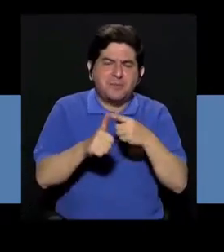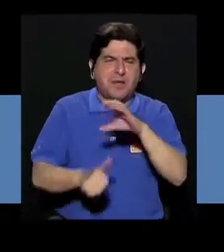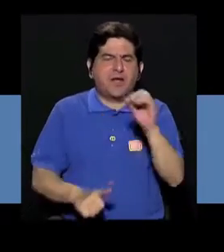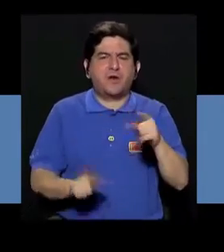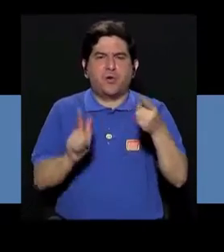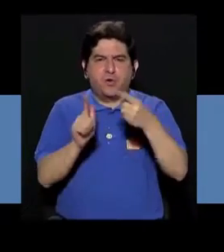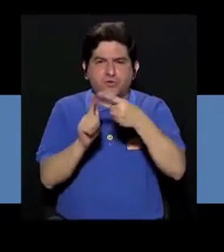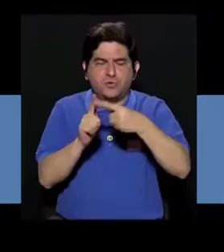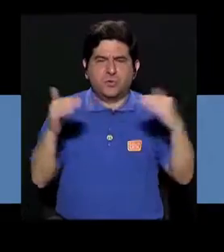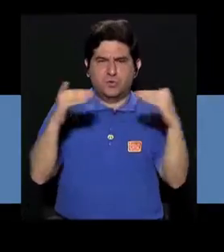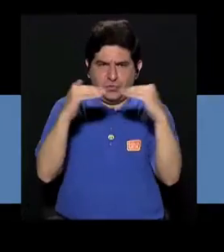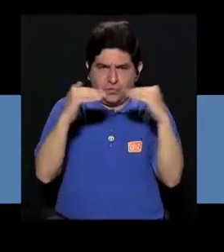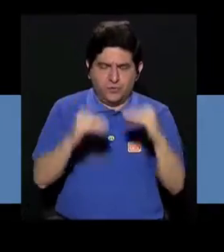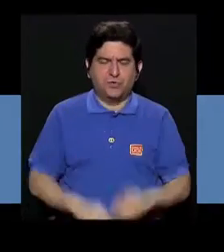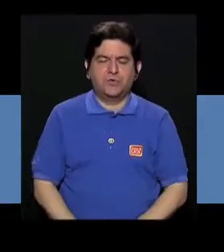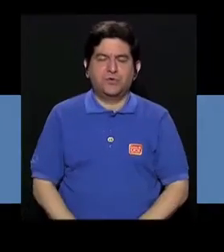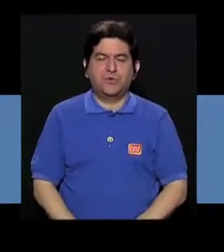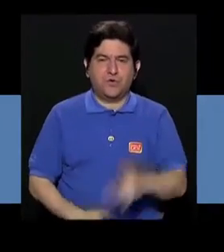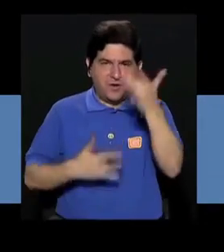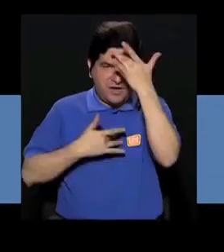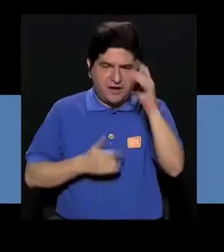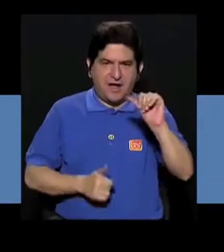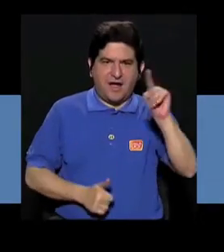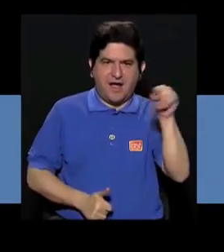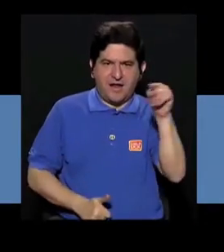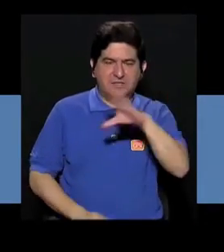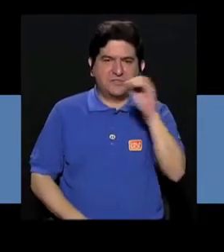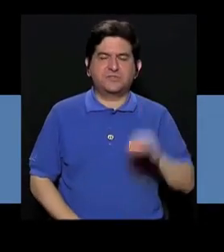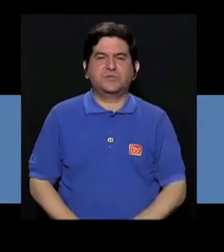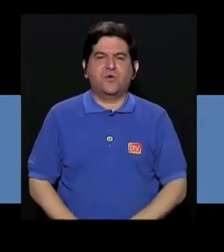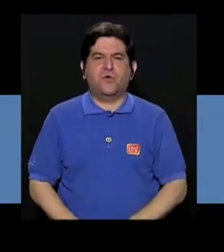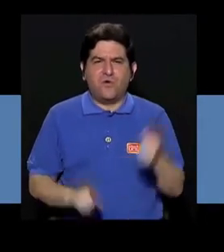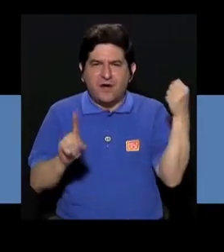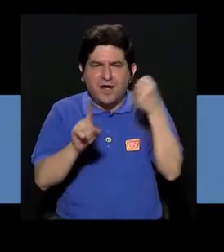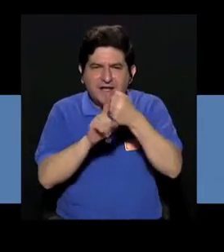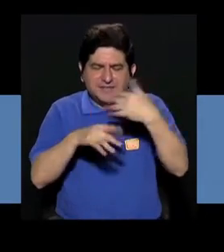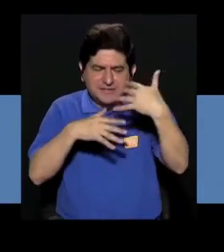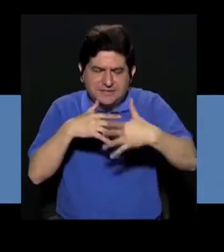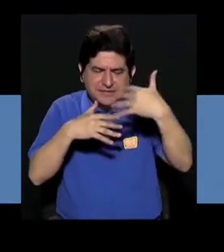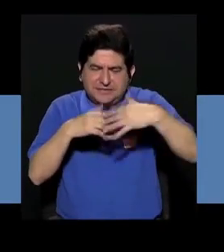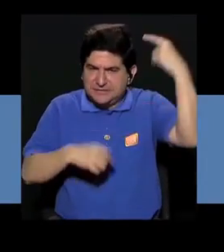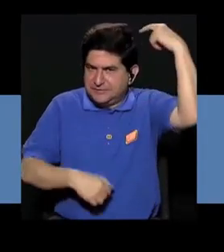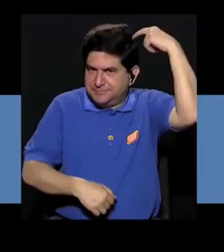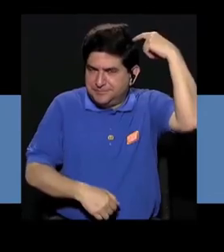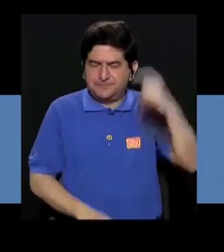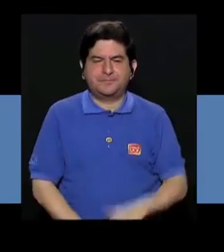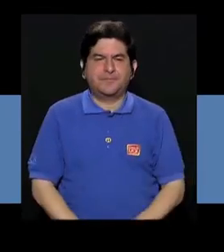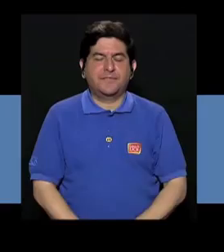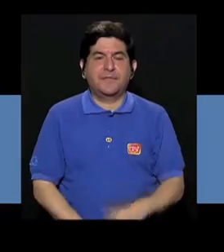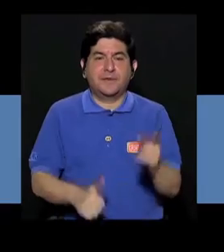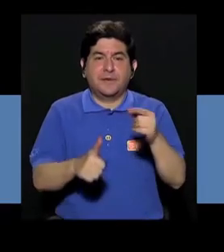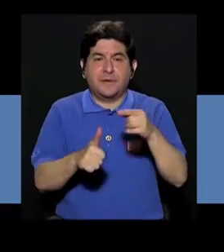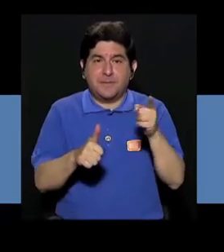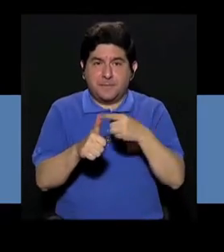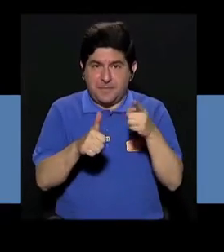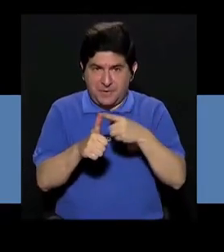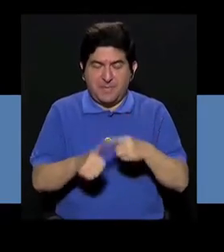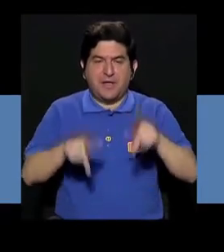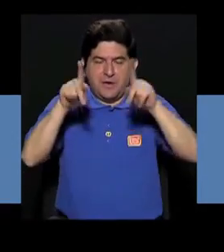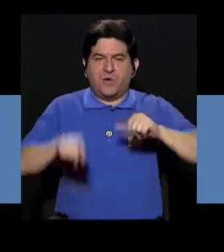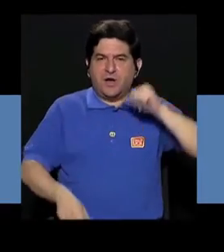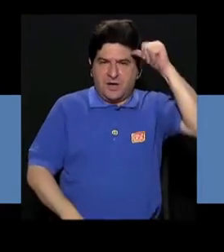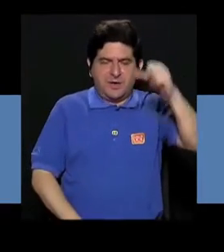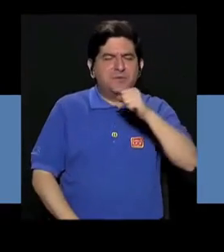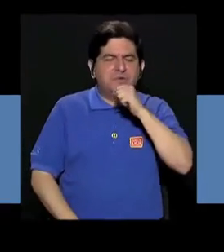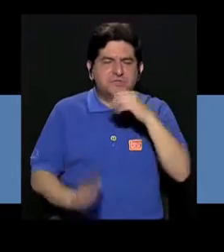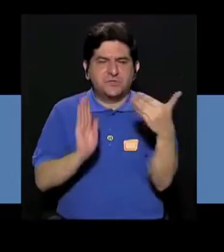primaria o secundaria, como la enfermedad de Alzheimer o los accidentes cerebrovasculares. Aunque afecta principalmente a